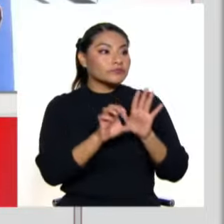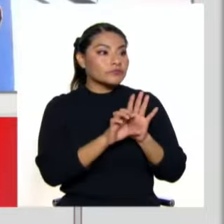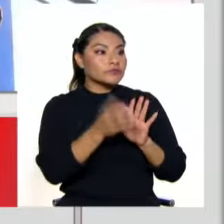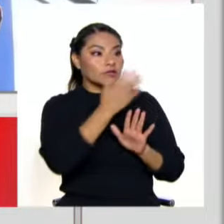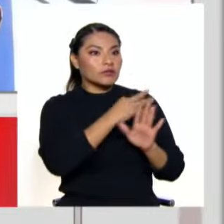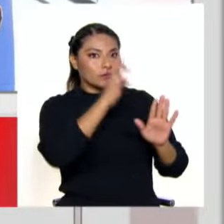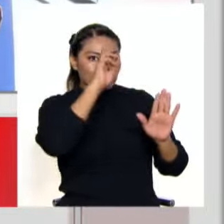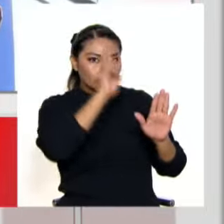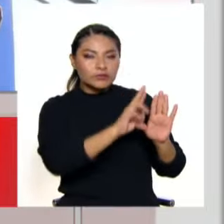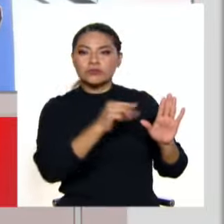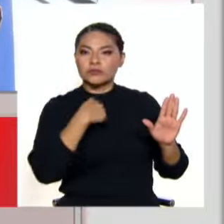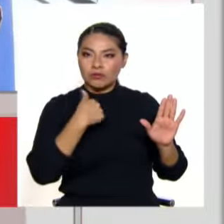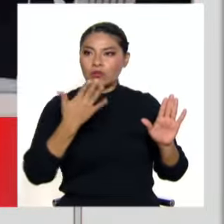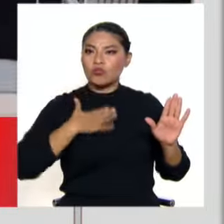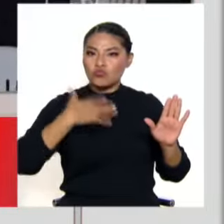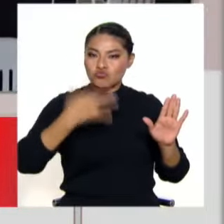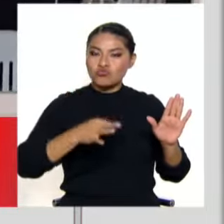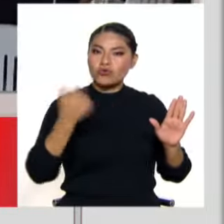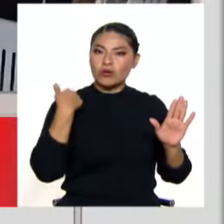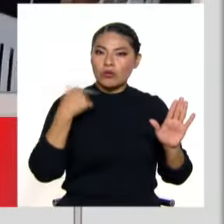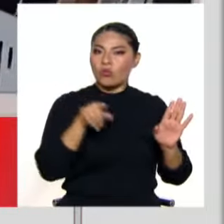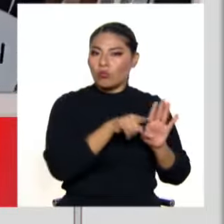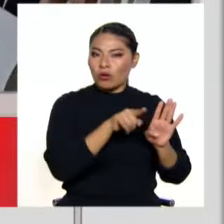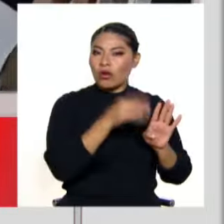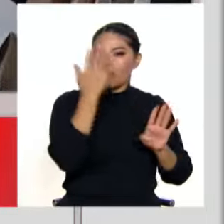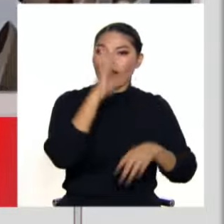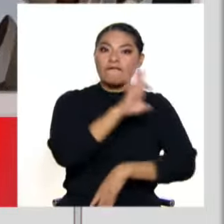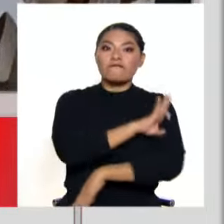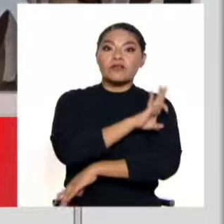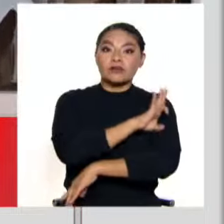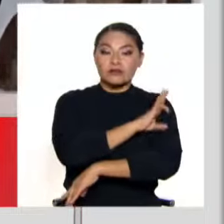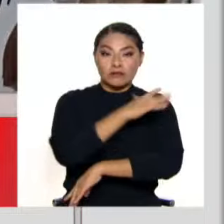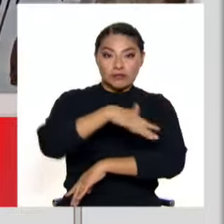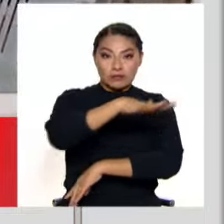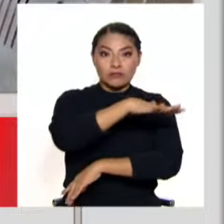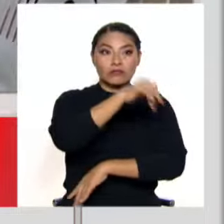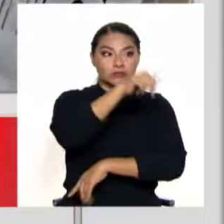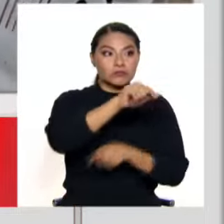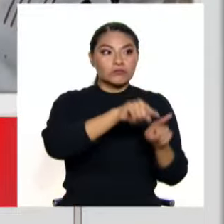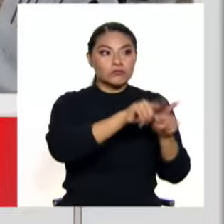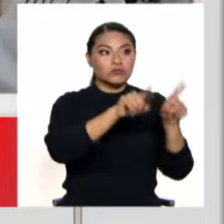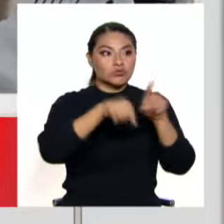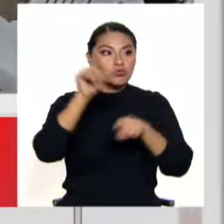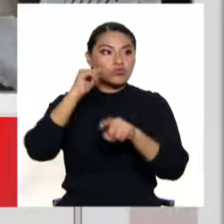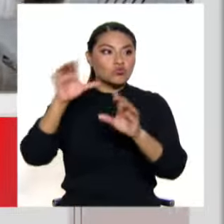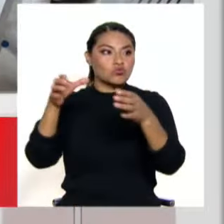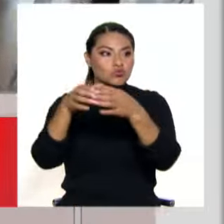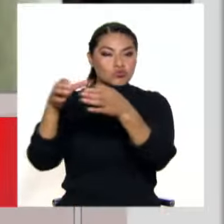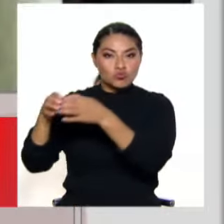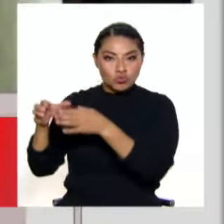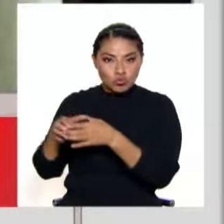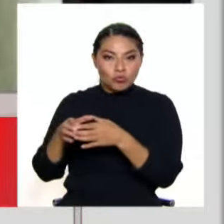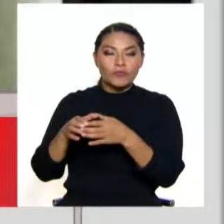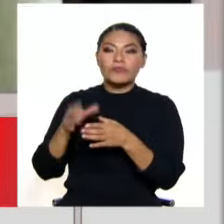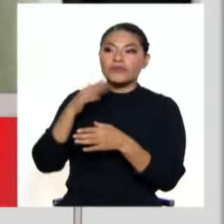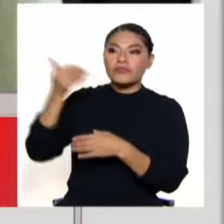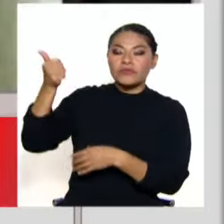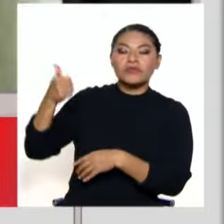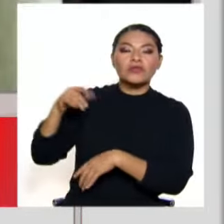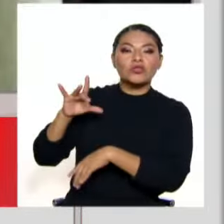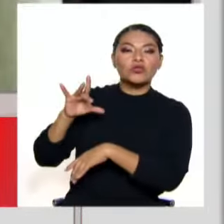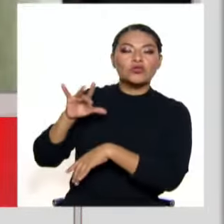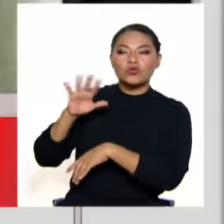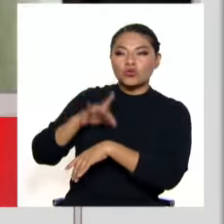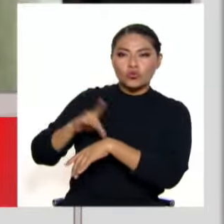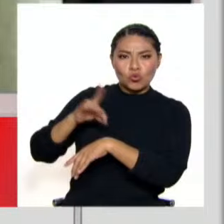respetado y que no nos van a poner, por ejemplo, el mismo saco que la Fiscalía y que también la Junta, es que el doctor Checri